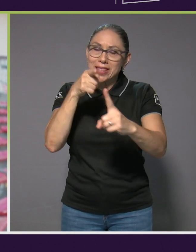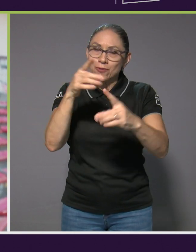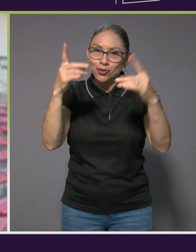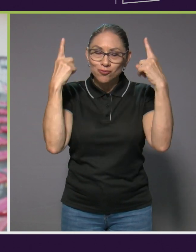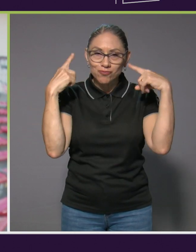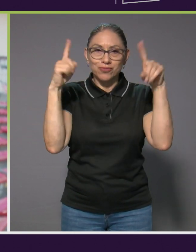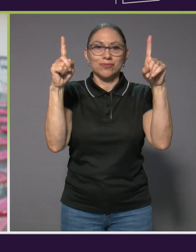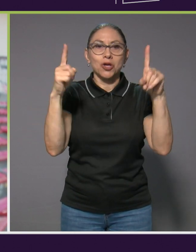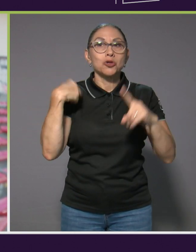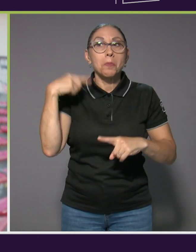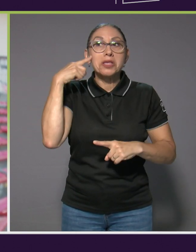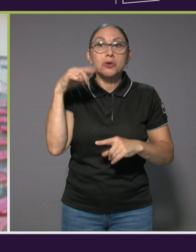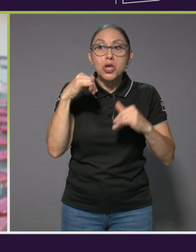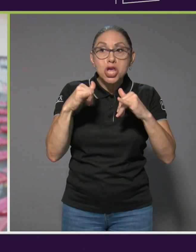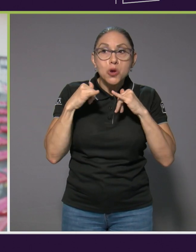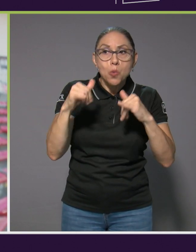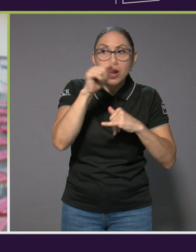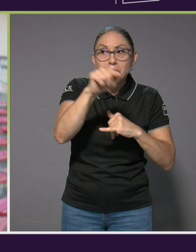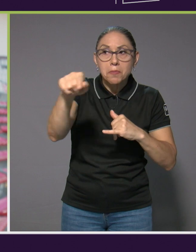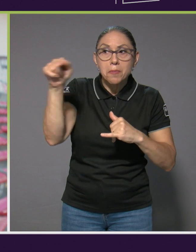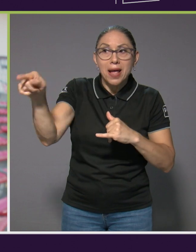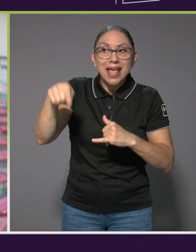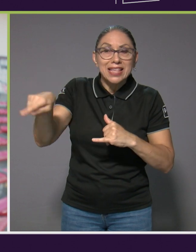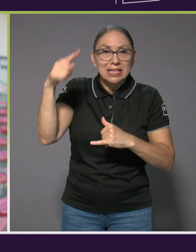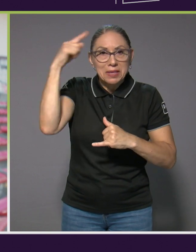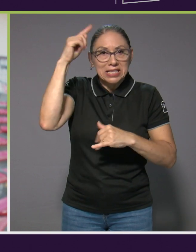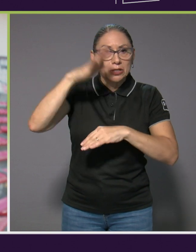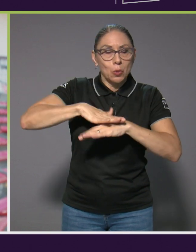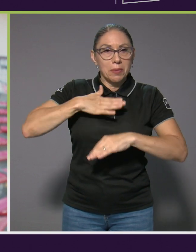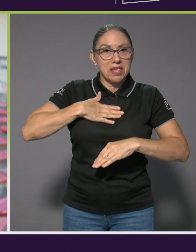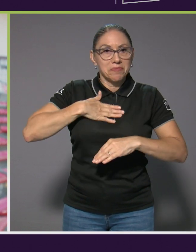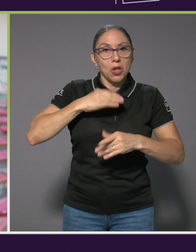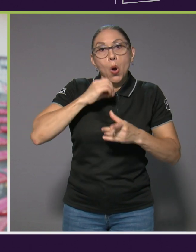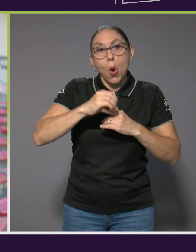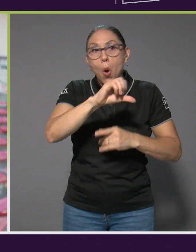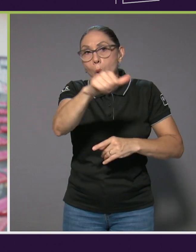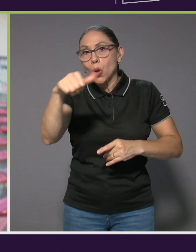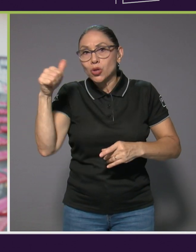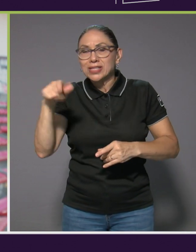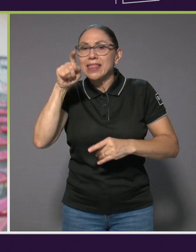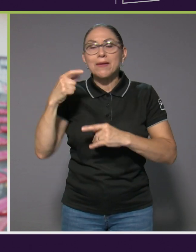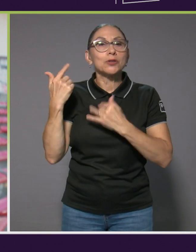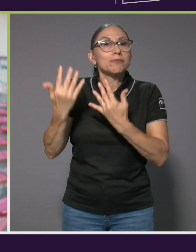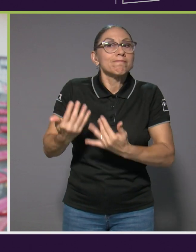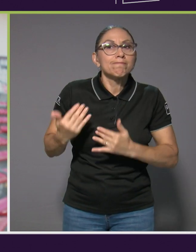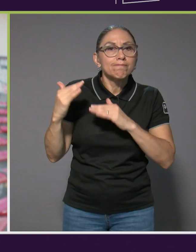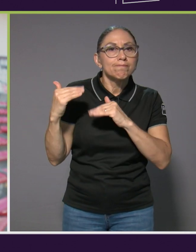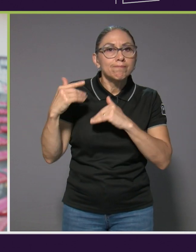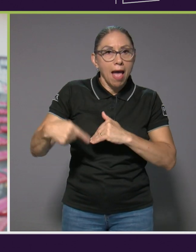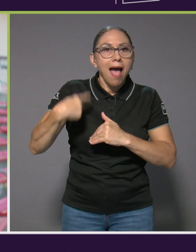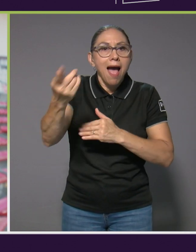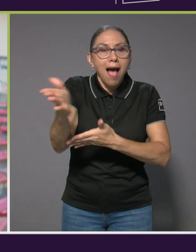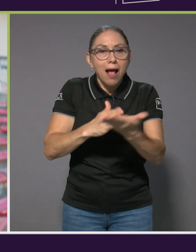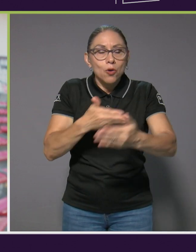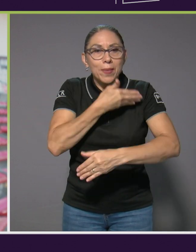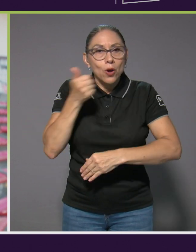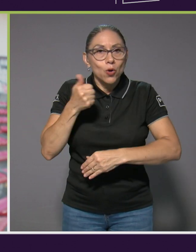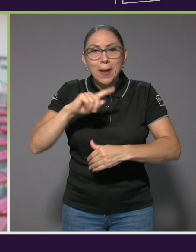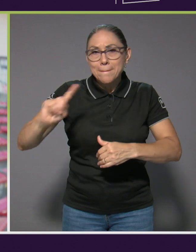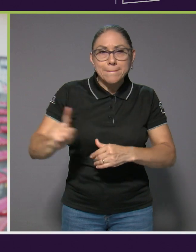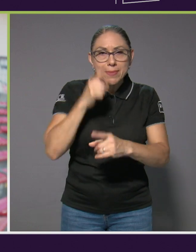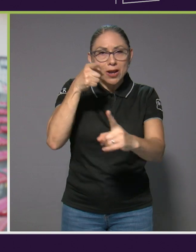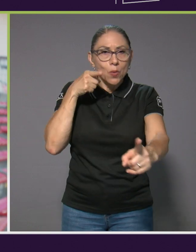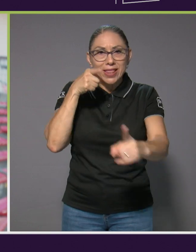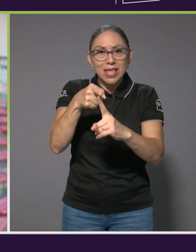piensan ellas de mí o de las demás, que hay que ir con las expectativas de dar lo mejor y que el primer objetivo es